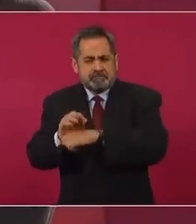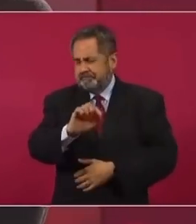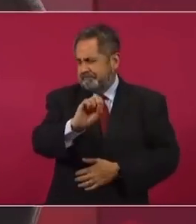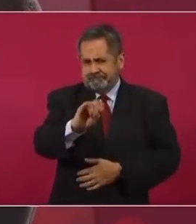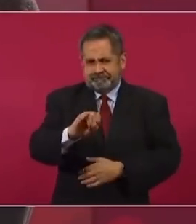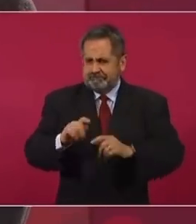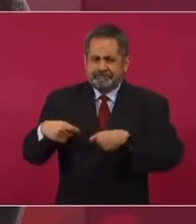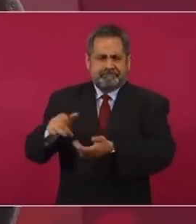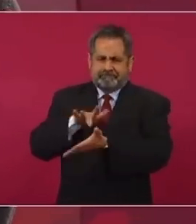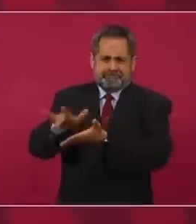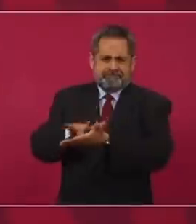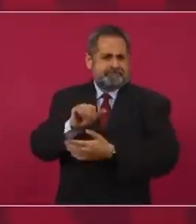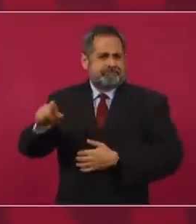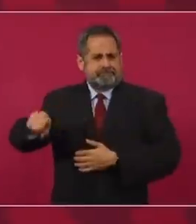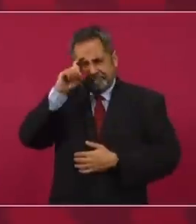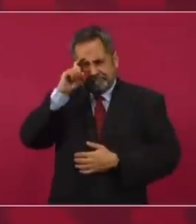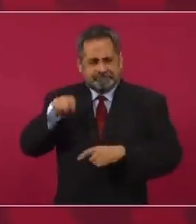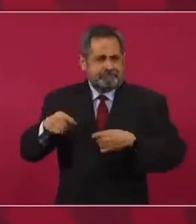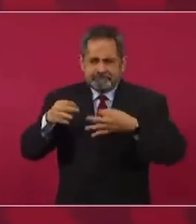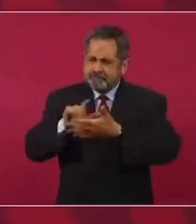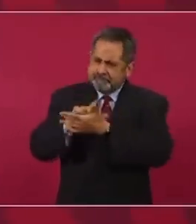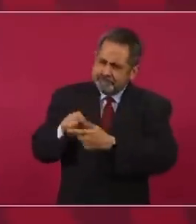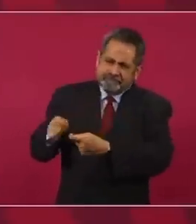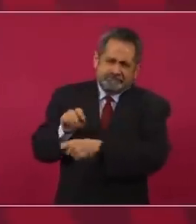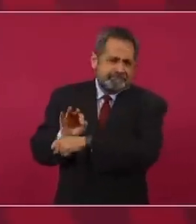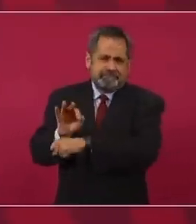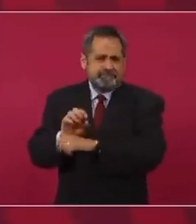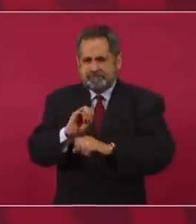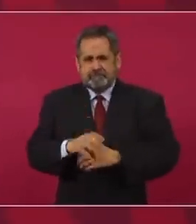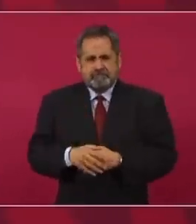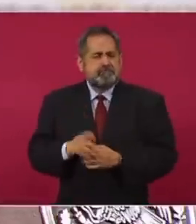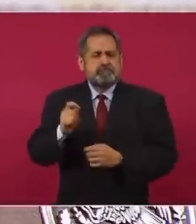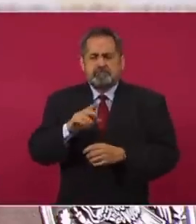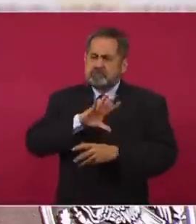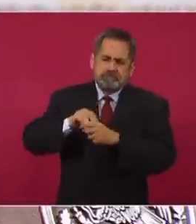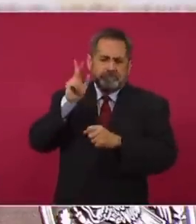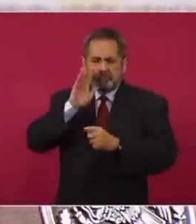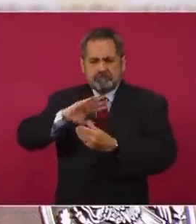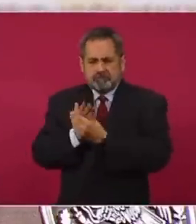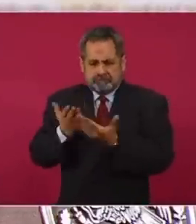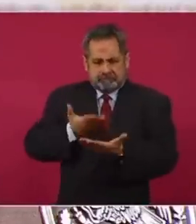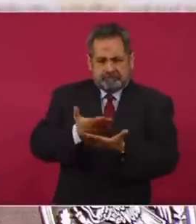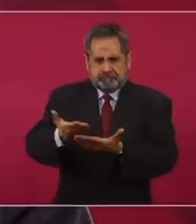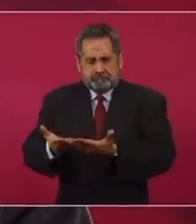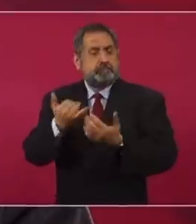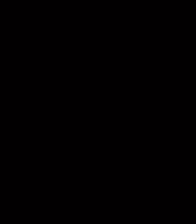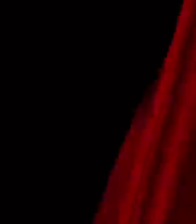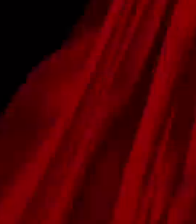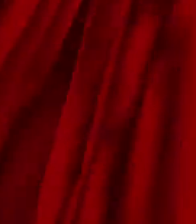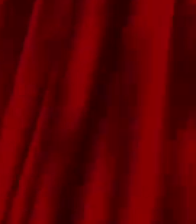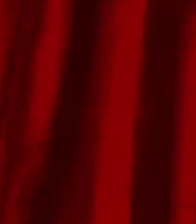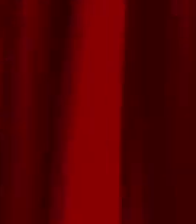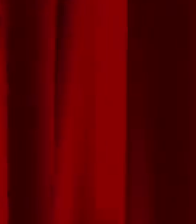se le va a dar todo el apoyo jurídico. Y se van a presentar todos los argumentos, pero también el apoyo político y moral.